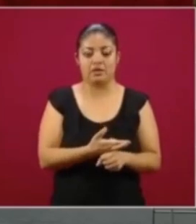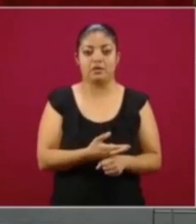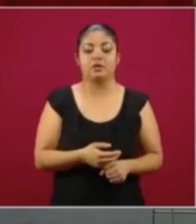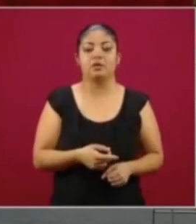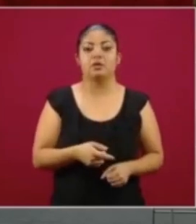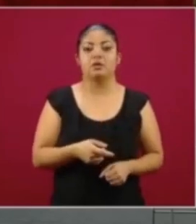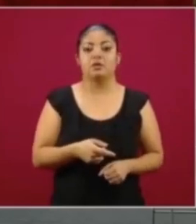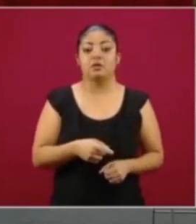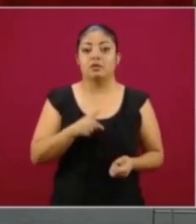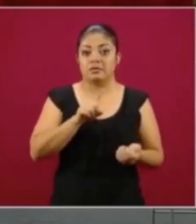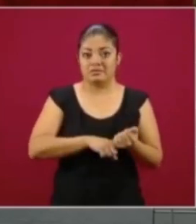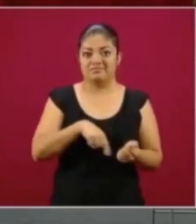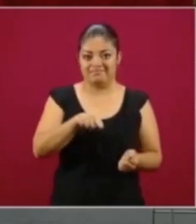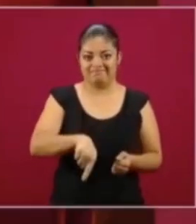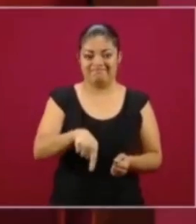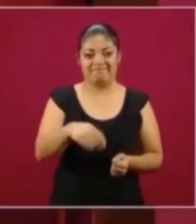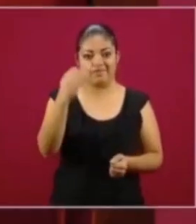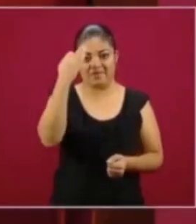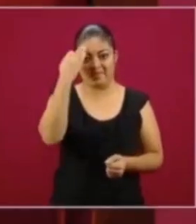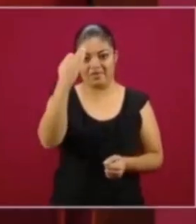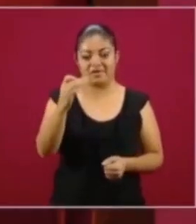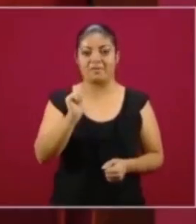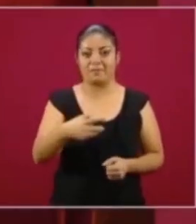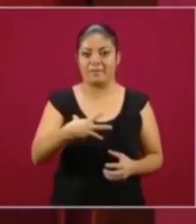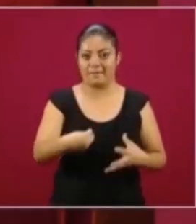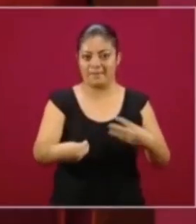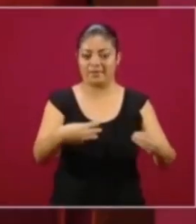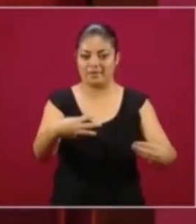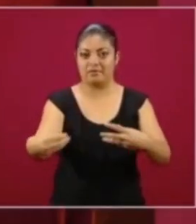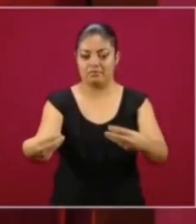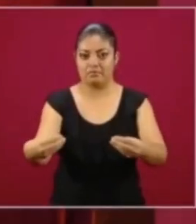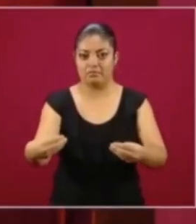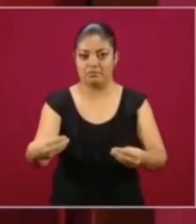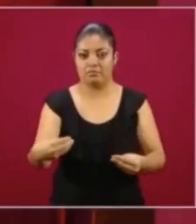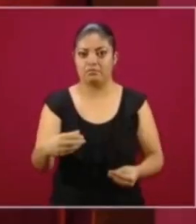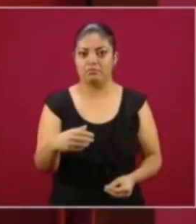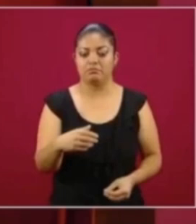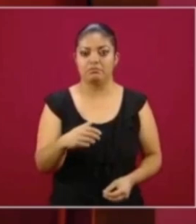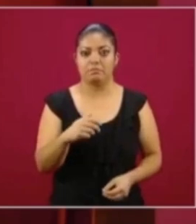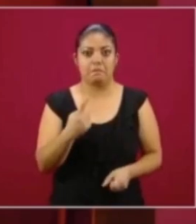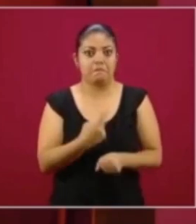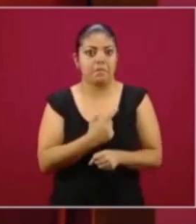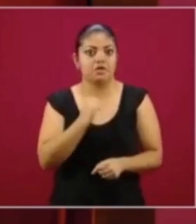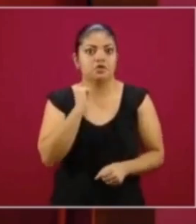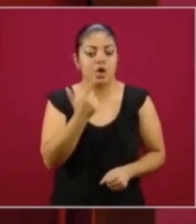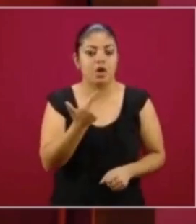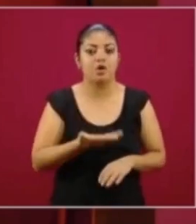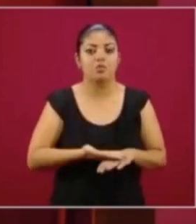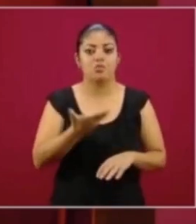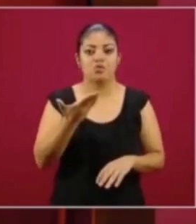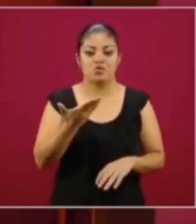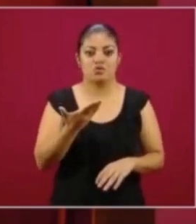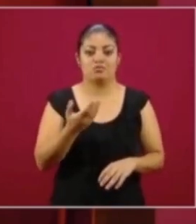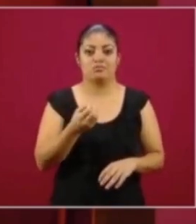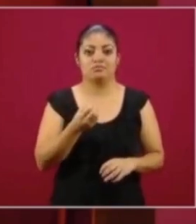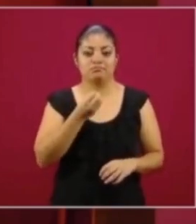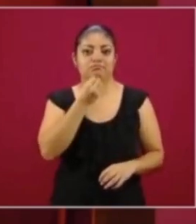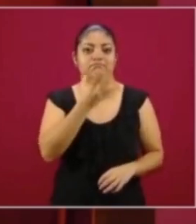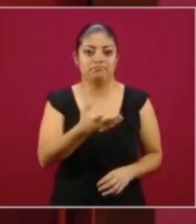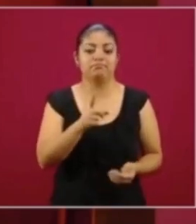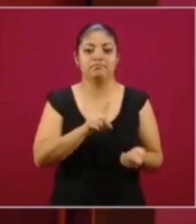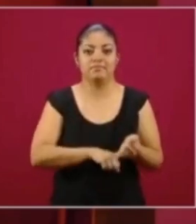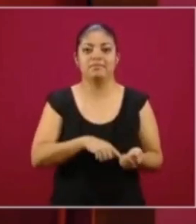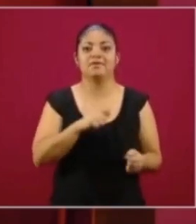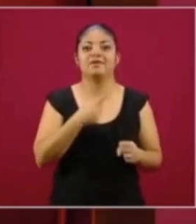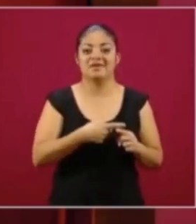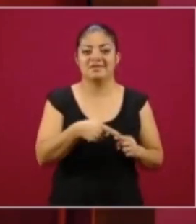En medio de esta pandemia pasó y sucedió algo extraordinario para nosotros, quienes participamos de la pensión